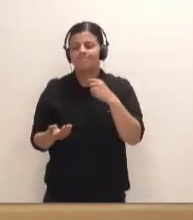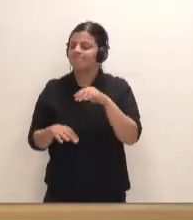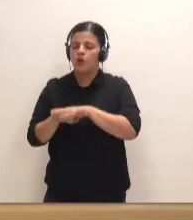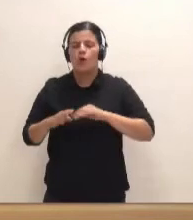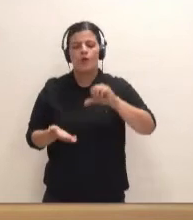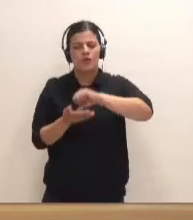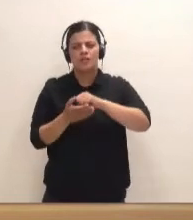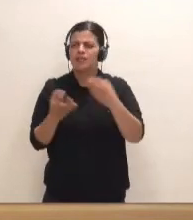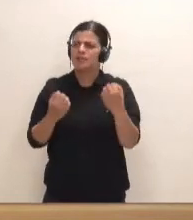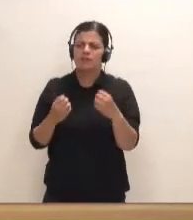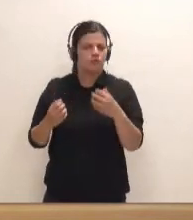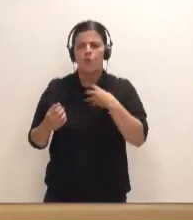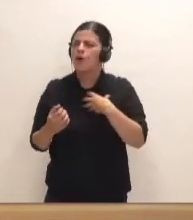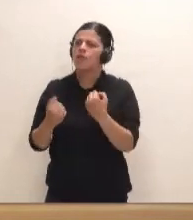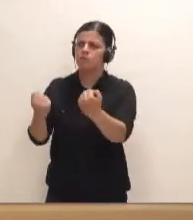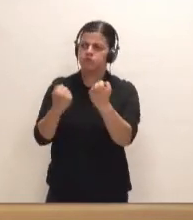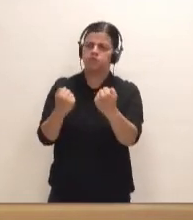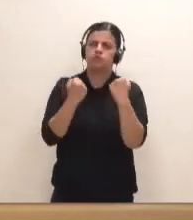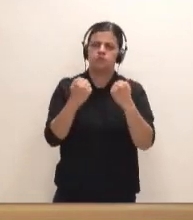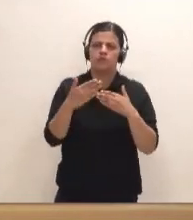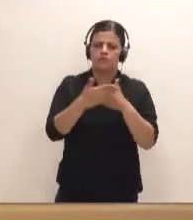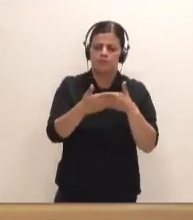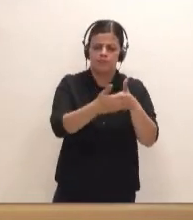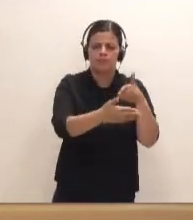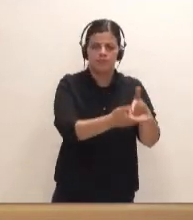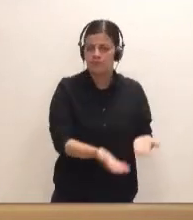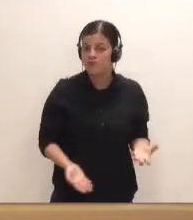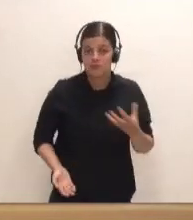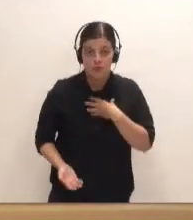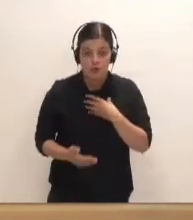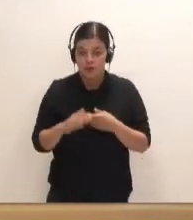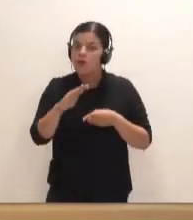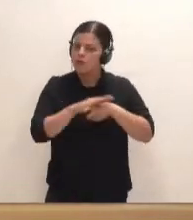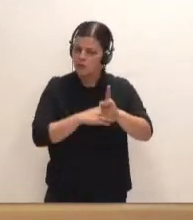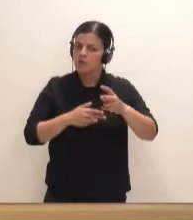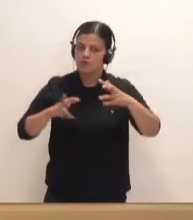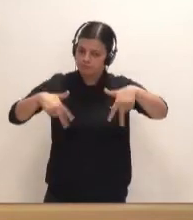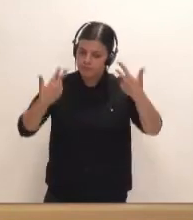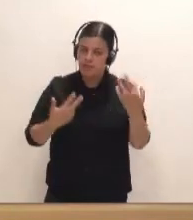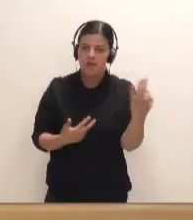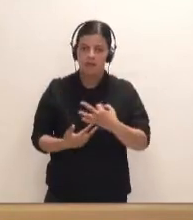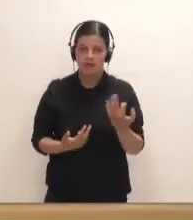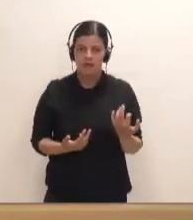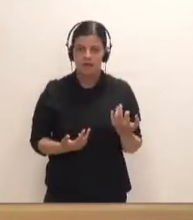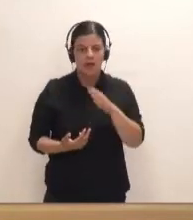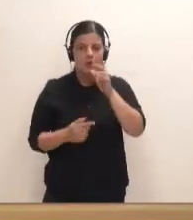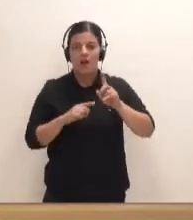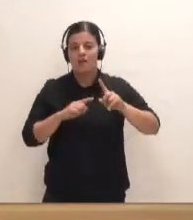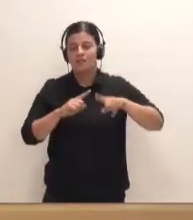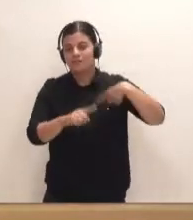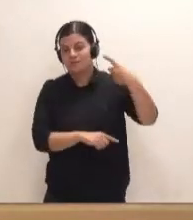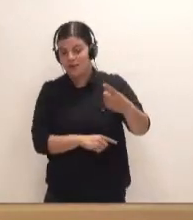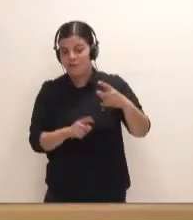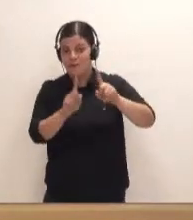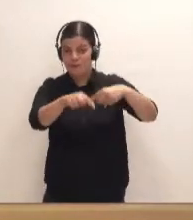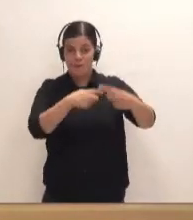piedras en el camino de Tenerife, no puede seguir frenando nuestro desarrollo, porque terminará repercutiendo en la economía de las